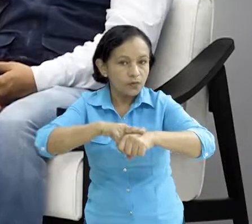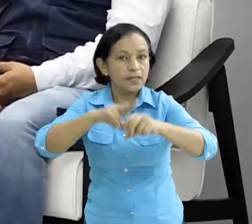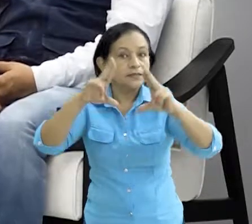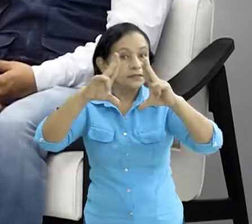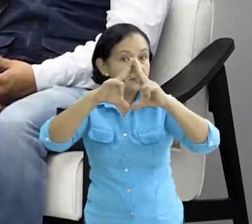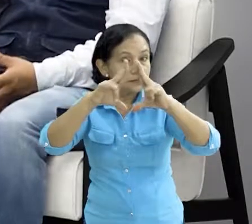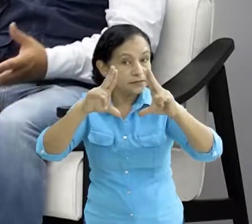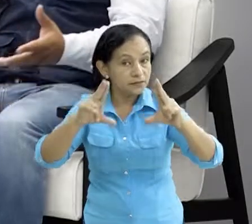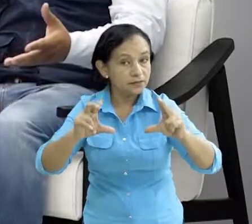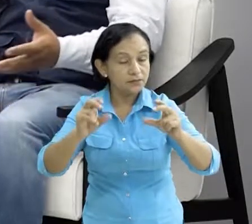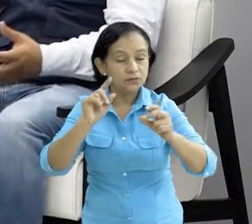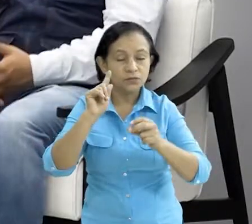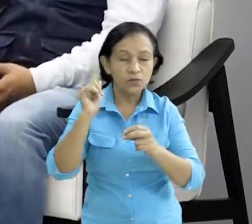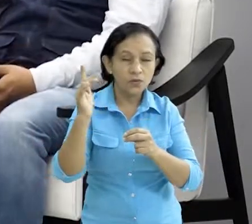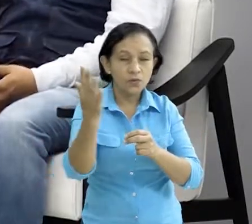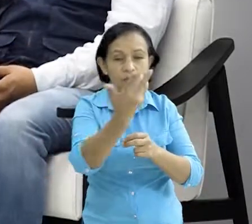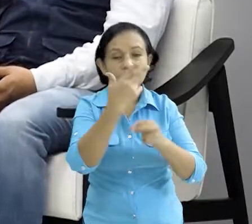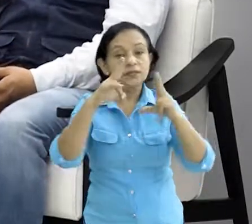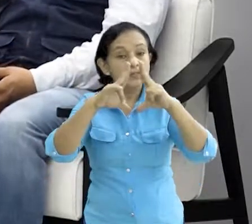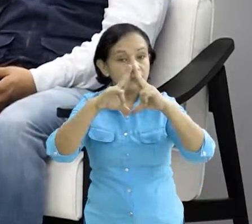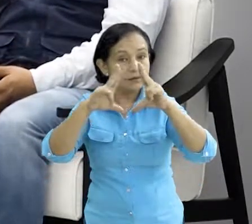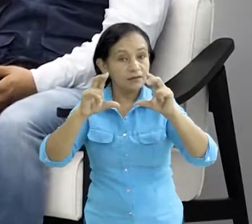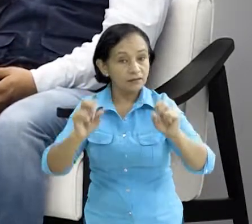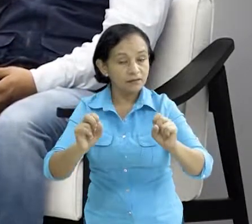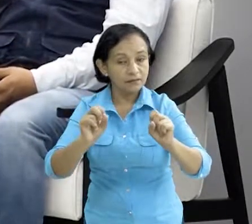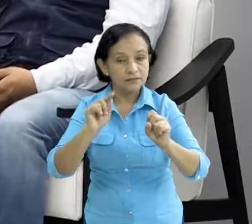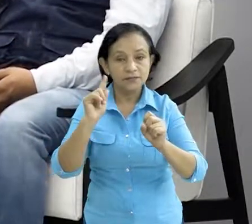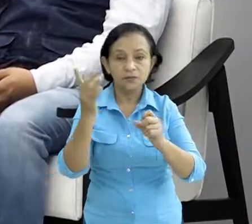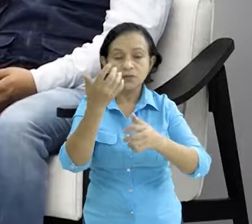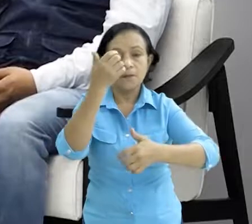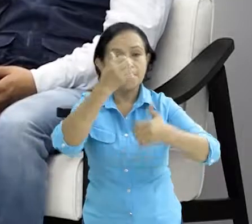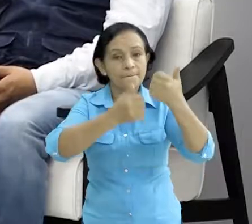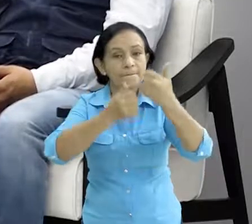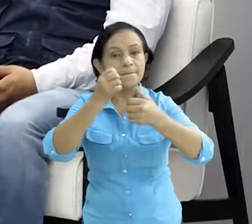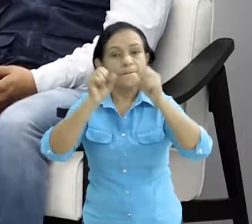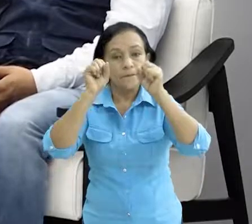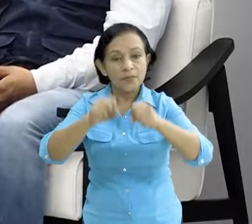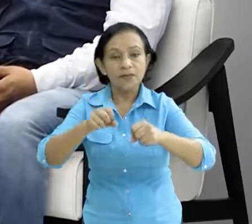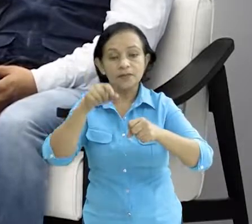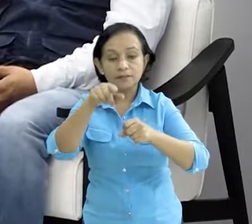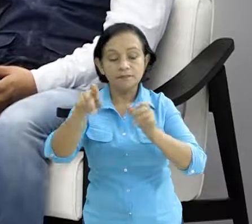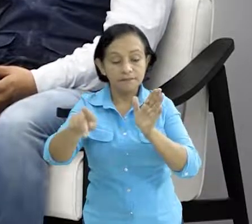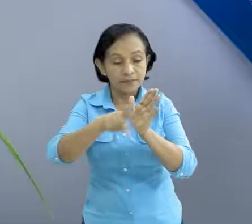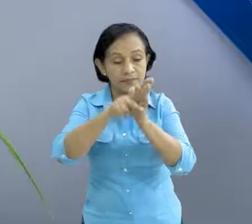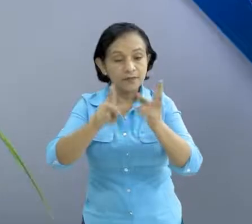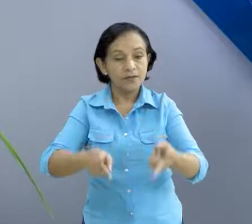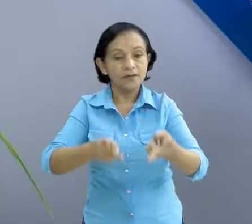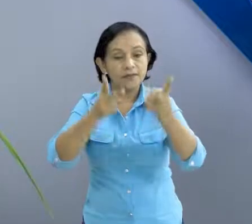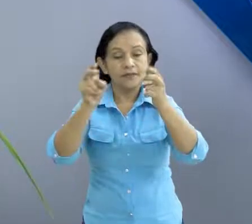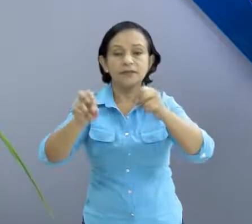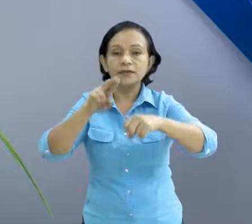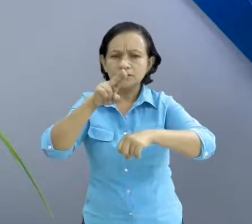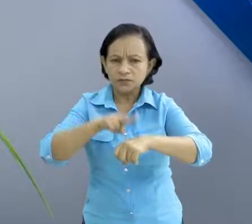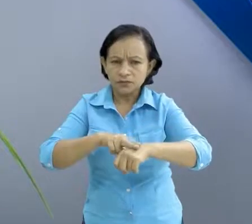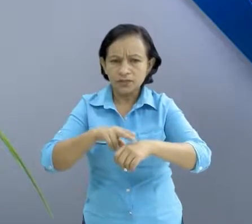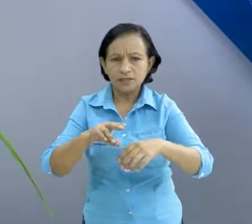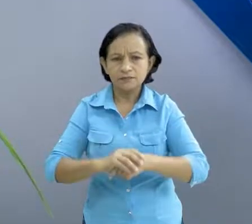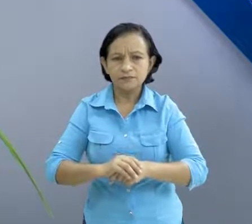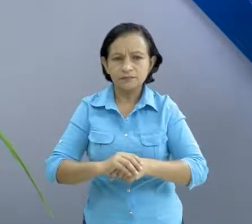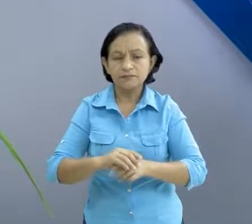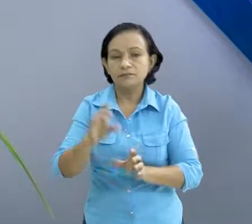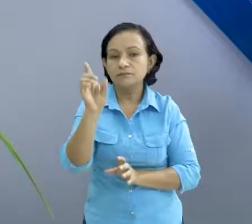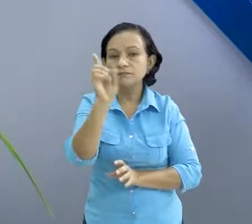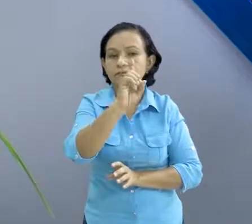que ver mucho con todo el territorio nacional y todos los fenómenos que pueden poner en riesgo la seguridad de la familia. ¿En dónde